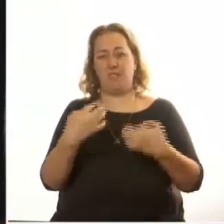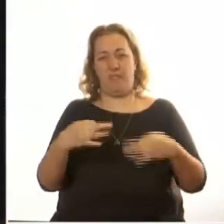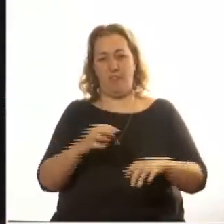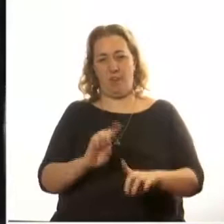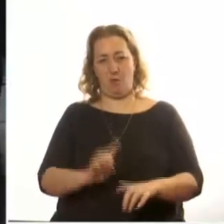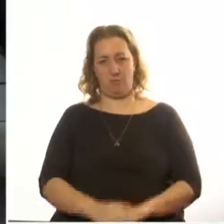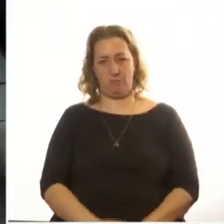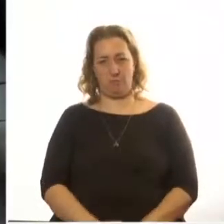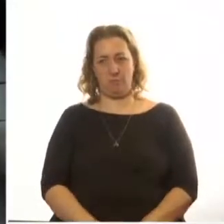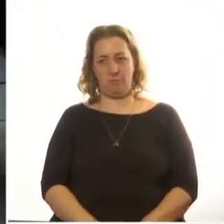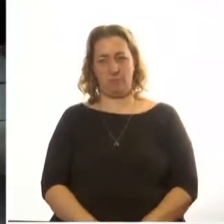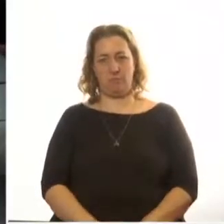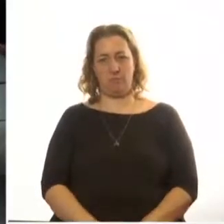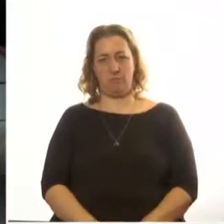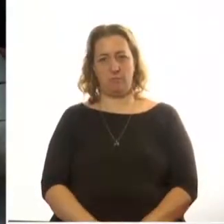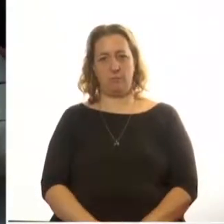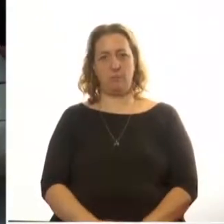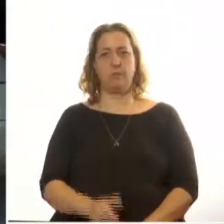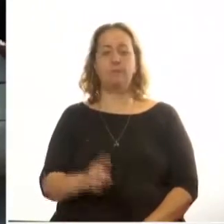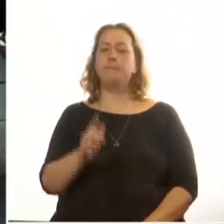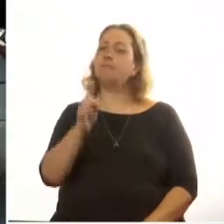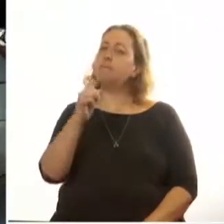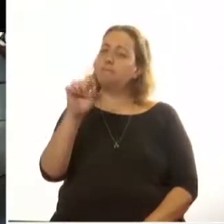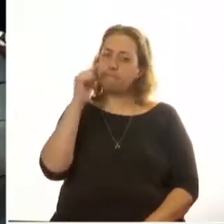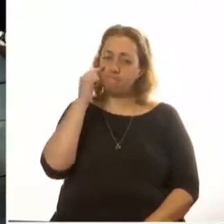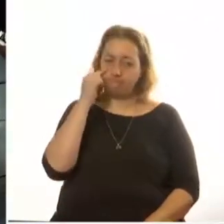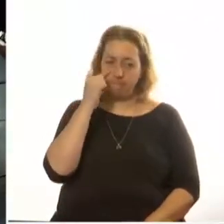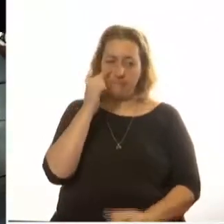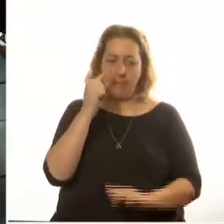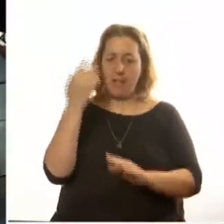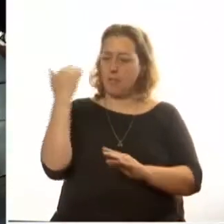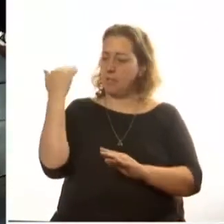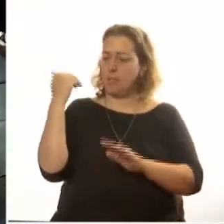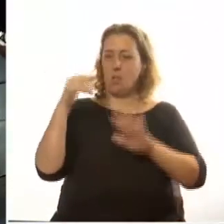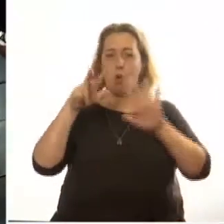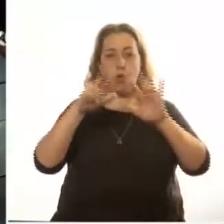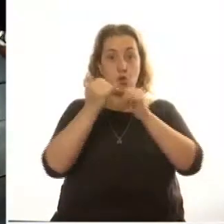No nos vayamos tan lejos. Hace ocho días,